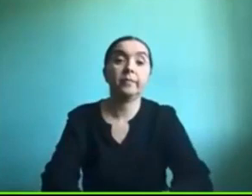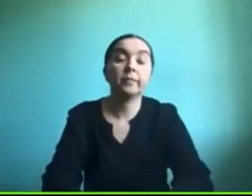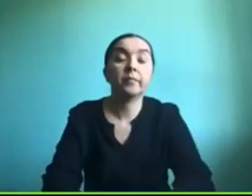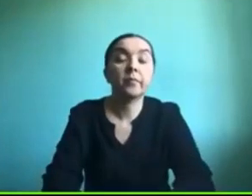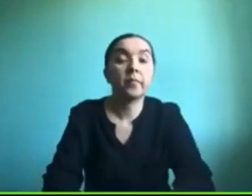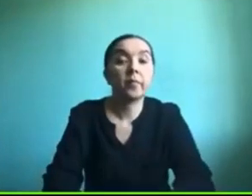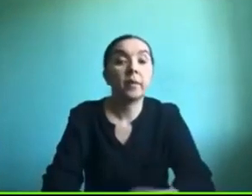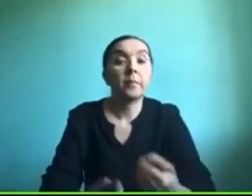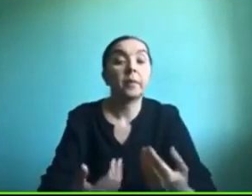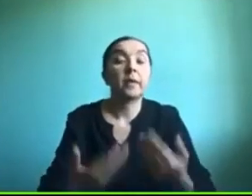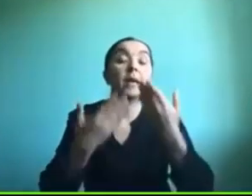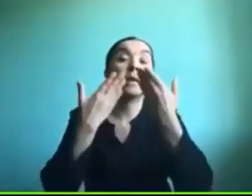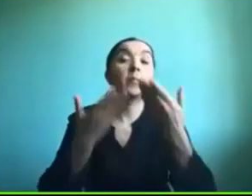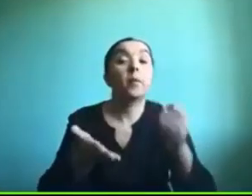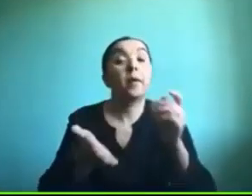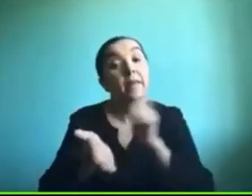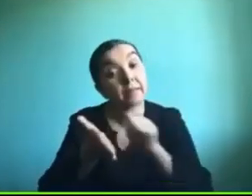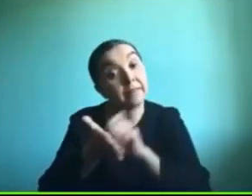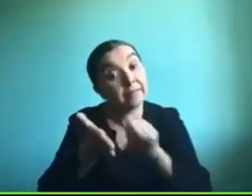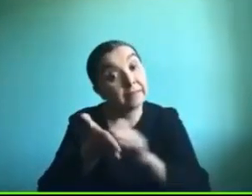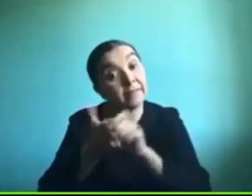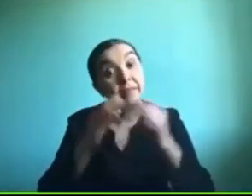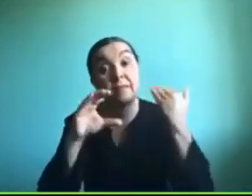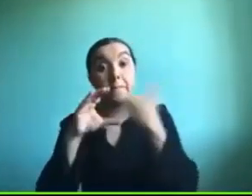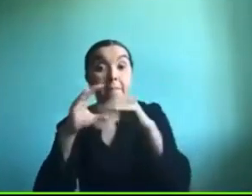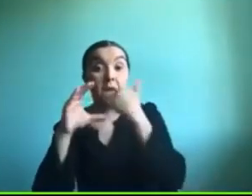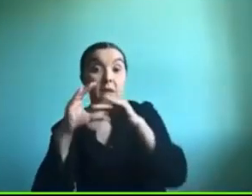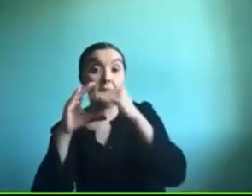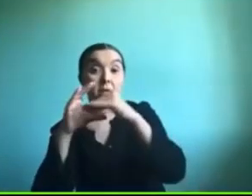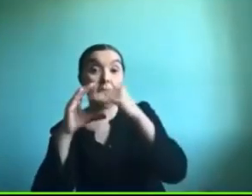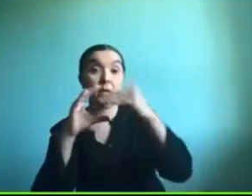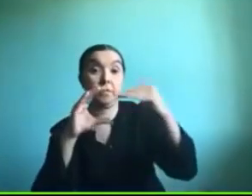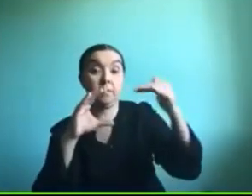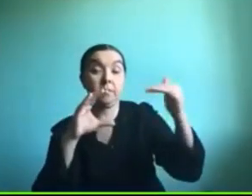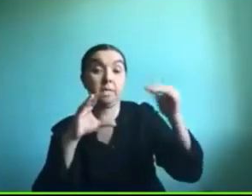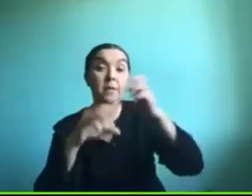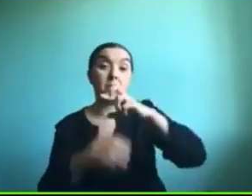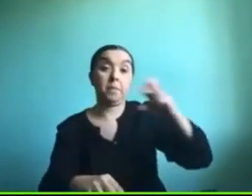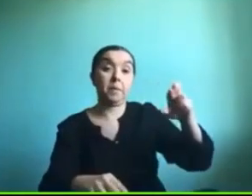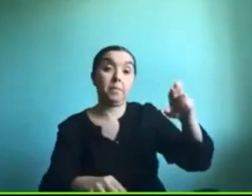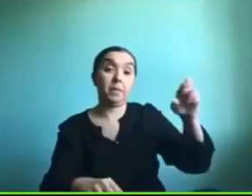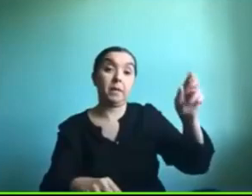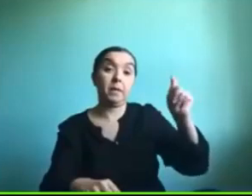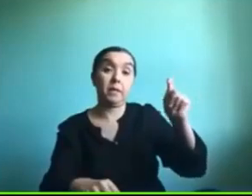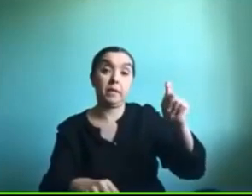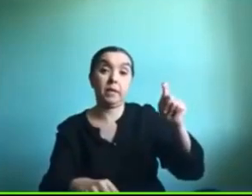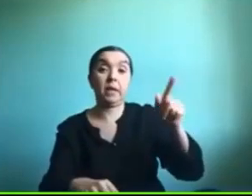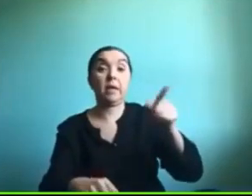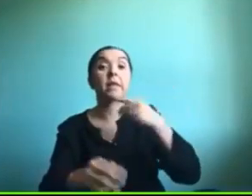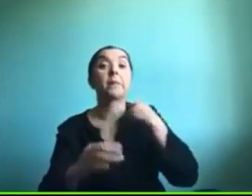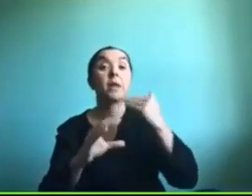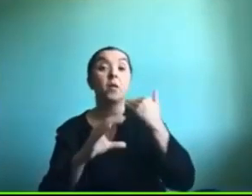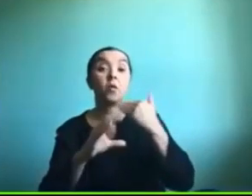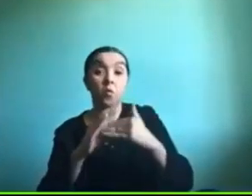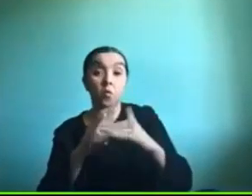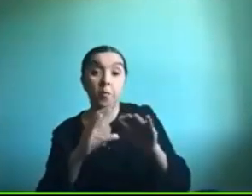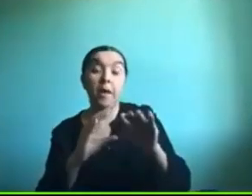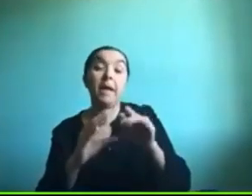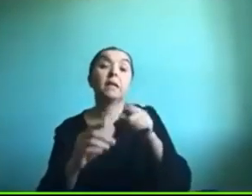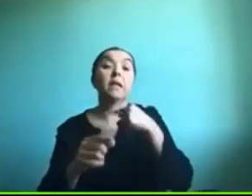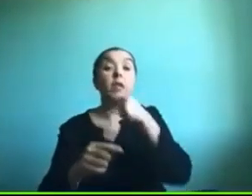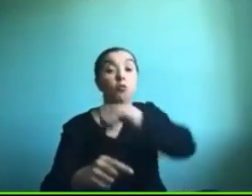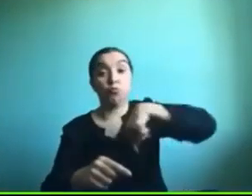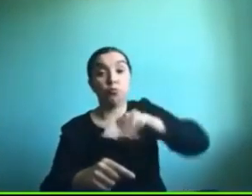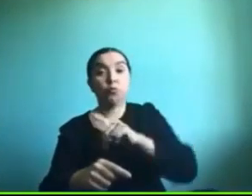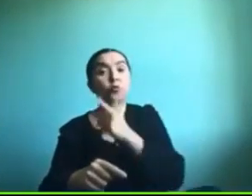inscribirse y reciban la PPT en sus correos electrónicos y también recibir nuestros correos en caso de que tengan dudas más específicas y